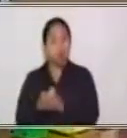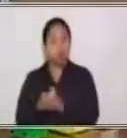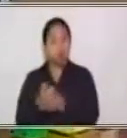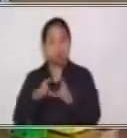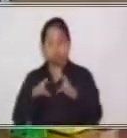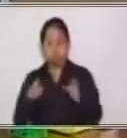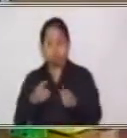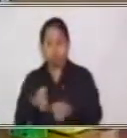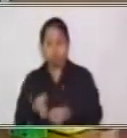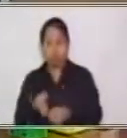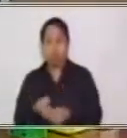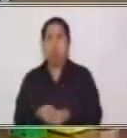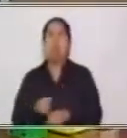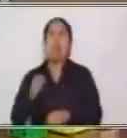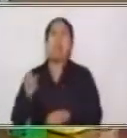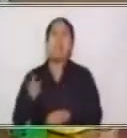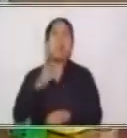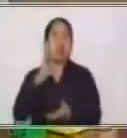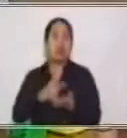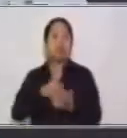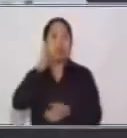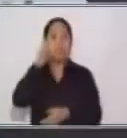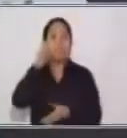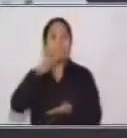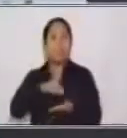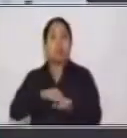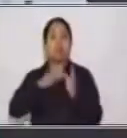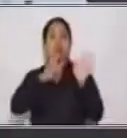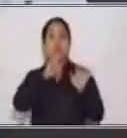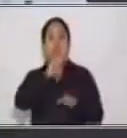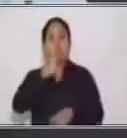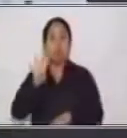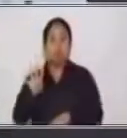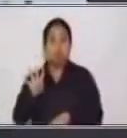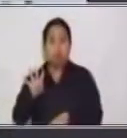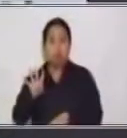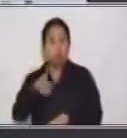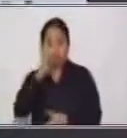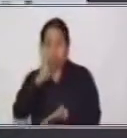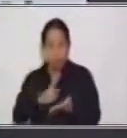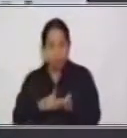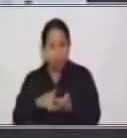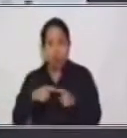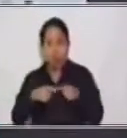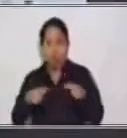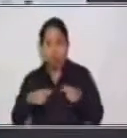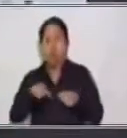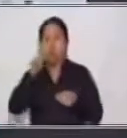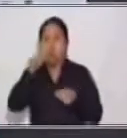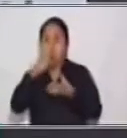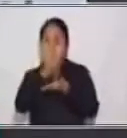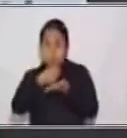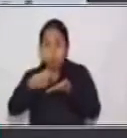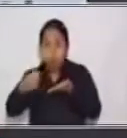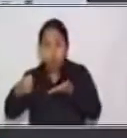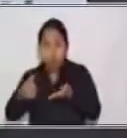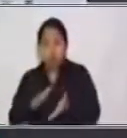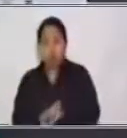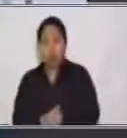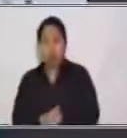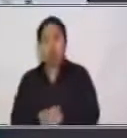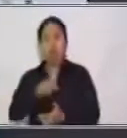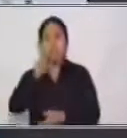como moneda en 1924. Eso puede ir en las anotaciones que vas haciendo. En